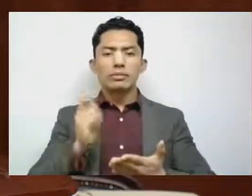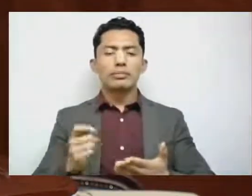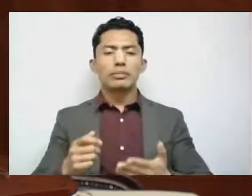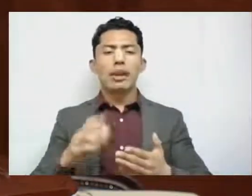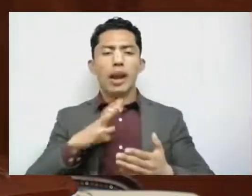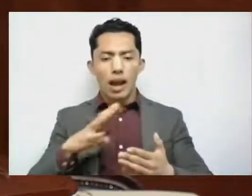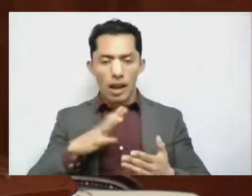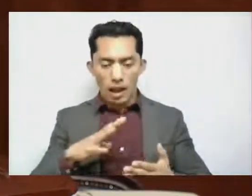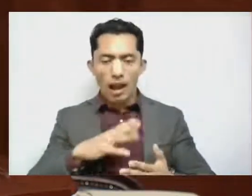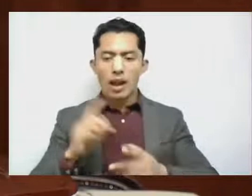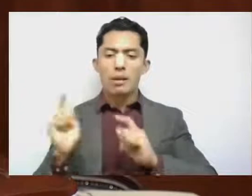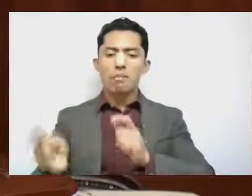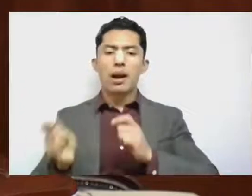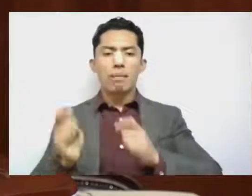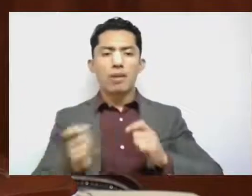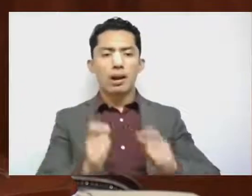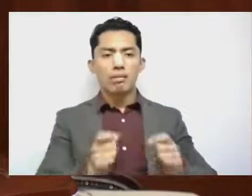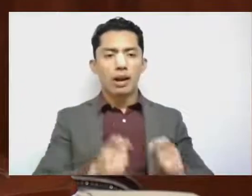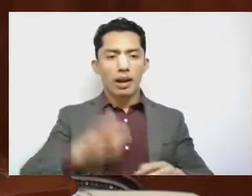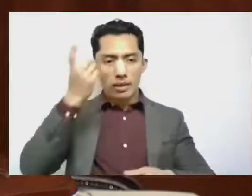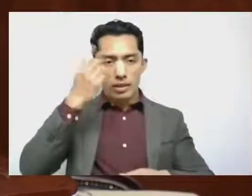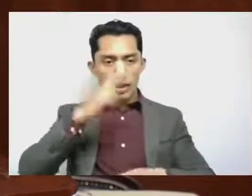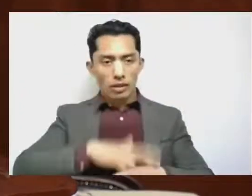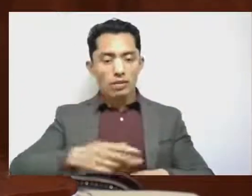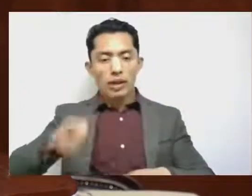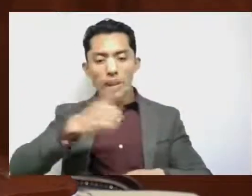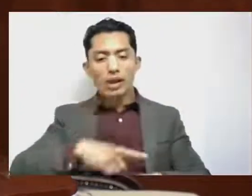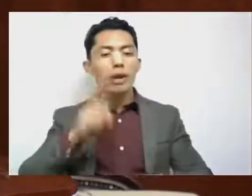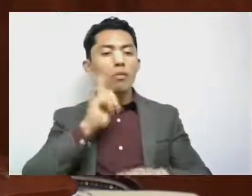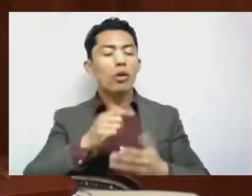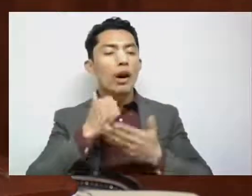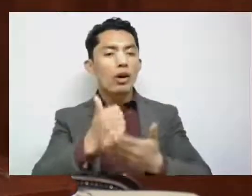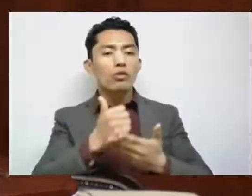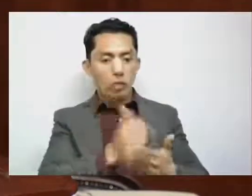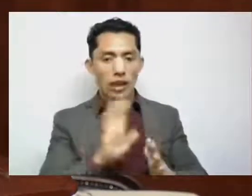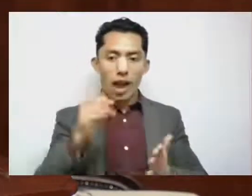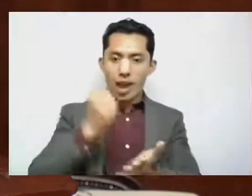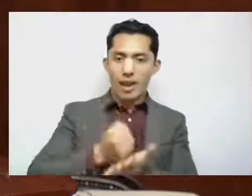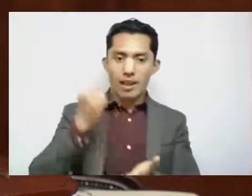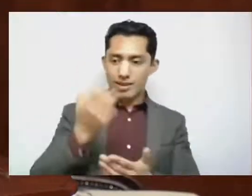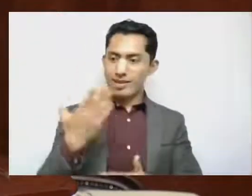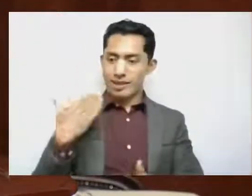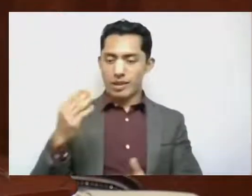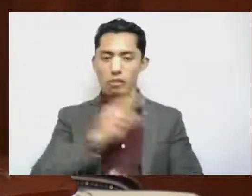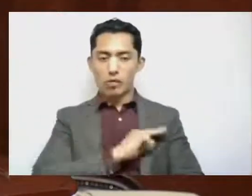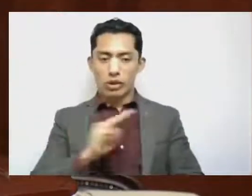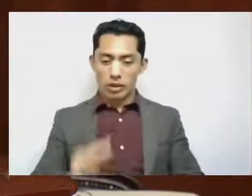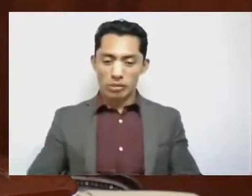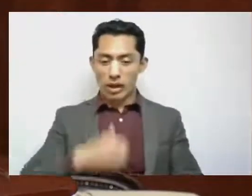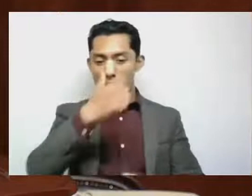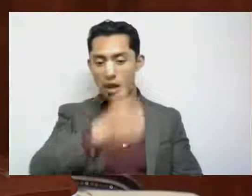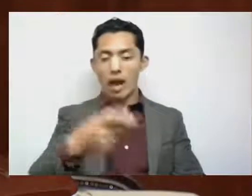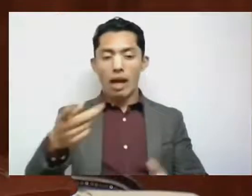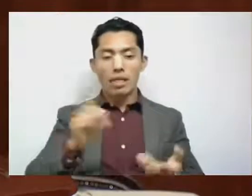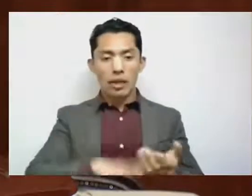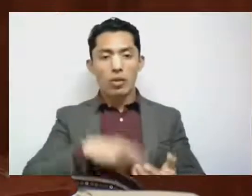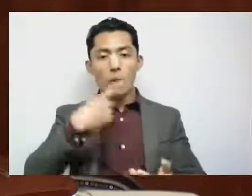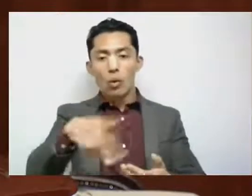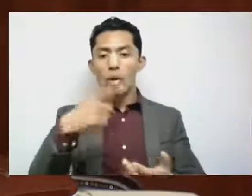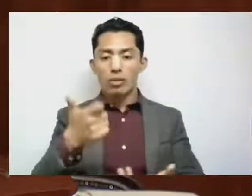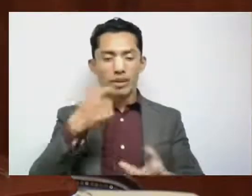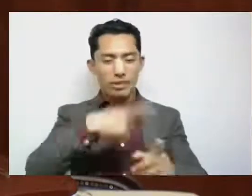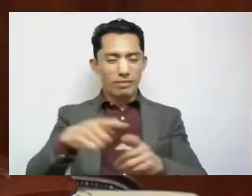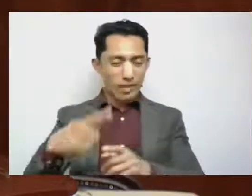las direcciones de atención a la mujer en cada uno de los municipios de acuerdo a sus circunstancias, su presupuesto,